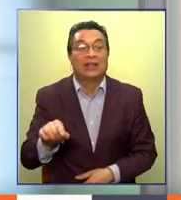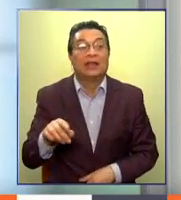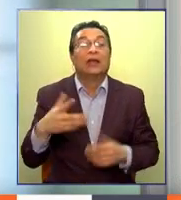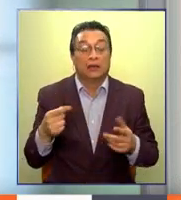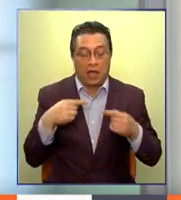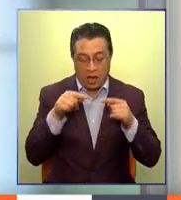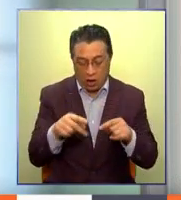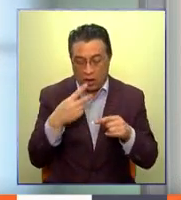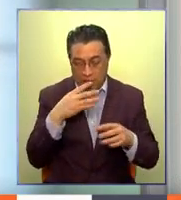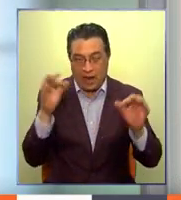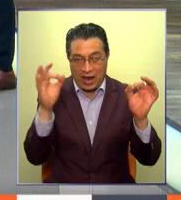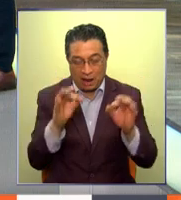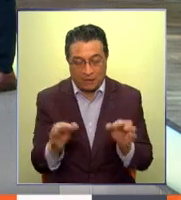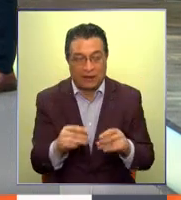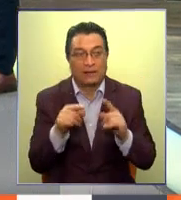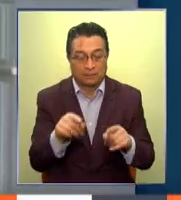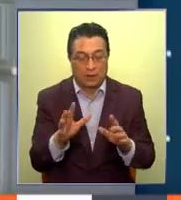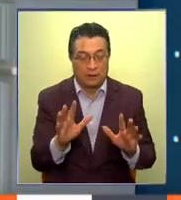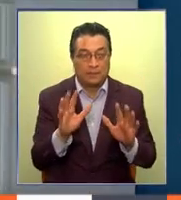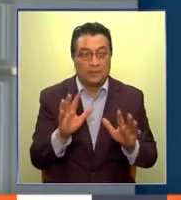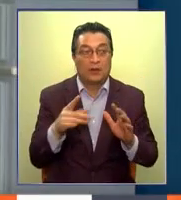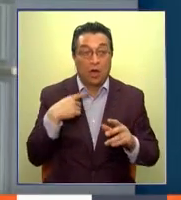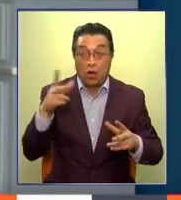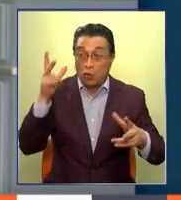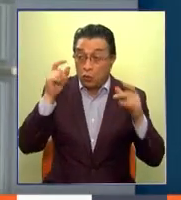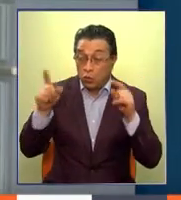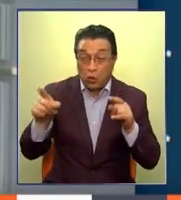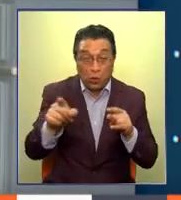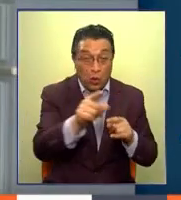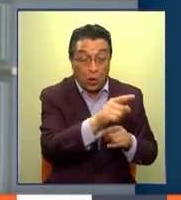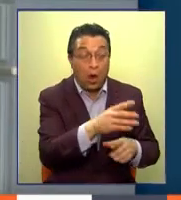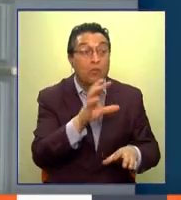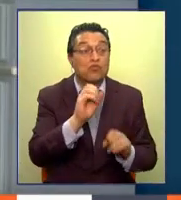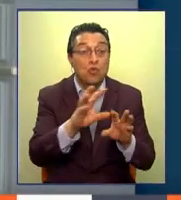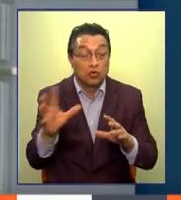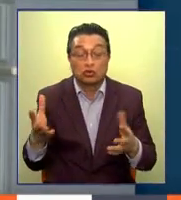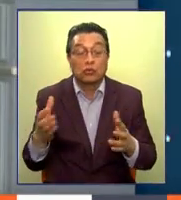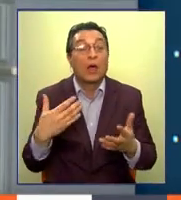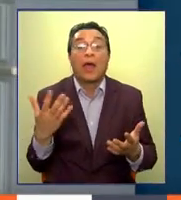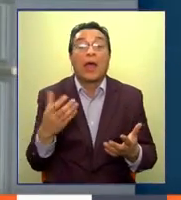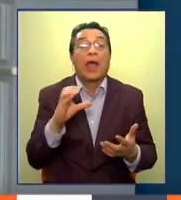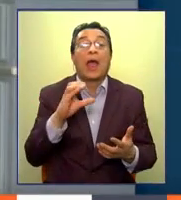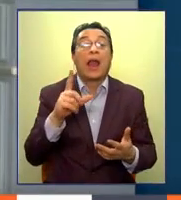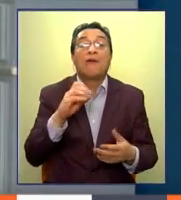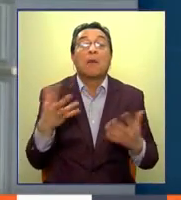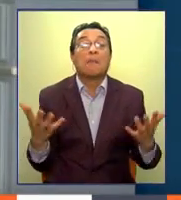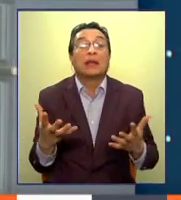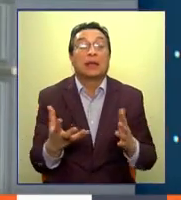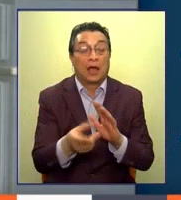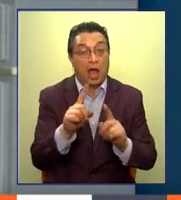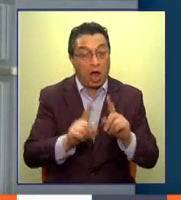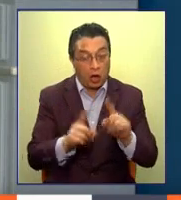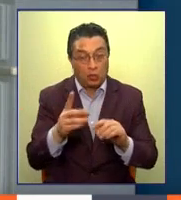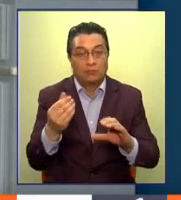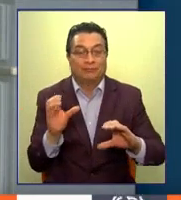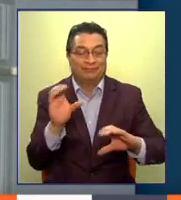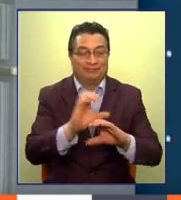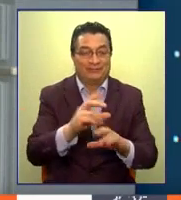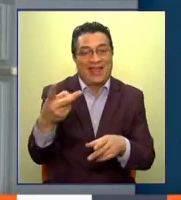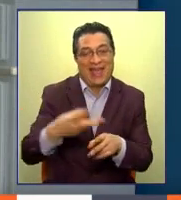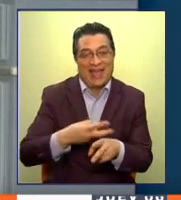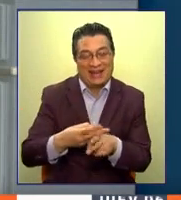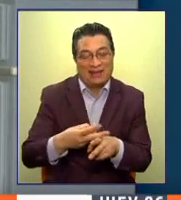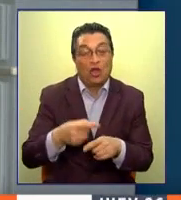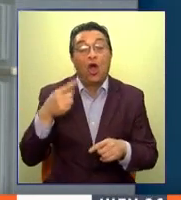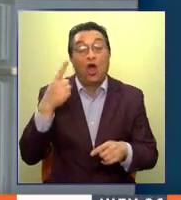pasar a explicar. Ya, aquí escuchamos, la mayor cantidad de la gente estaba sacando la clave única. Algunas para los subsidios, ¿cierto? Pero decían para los